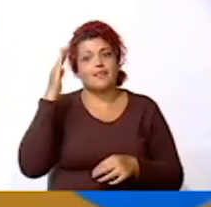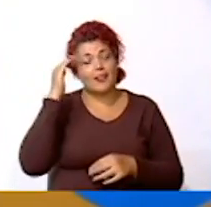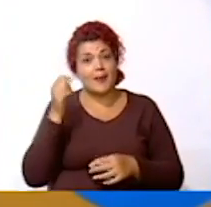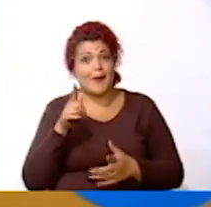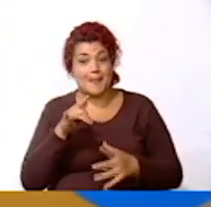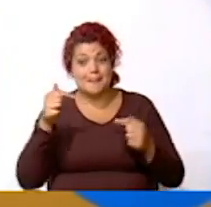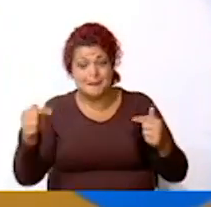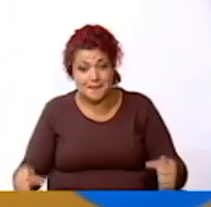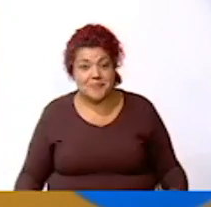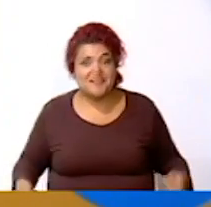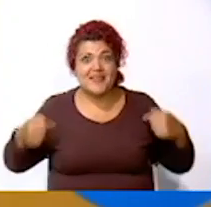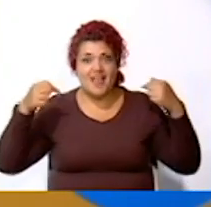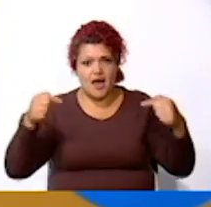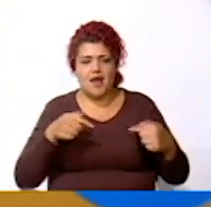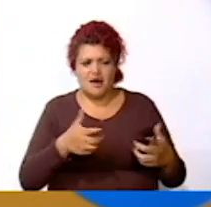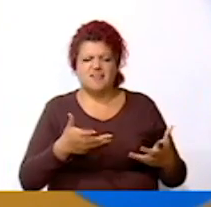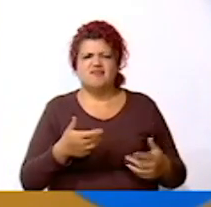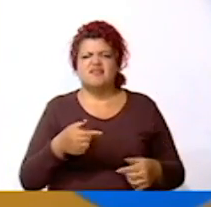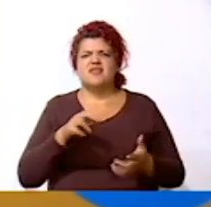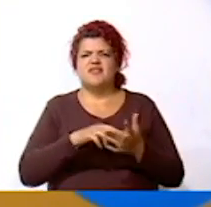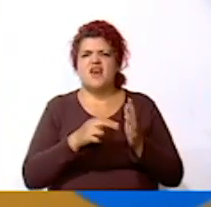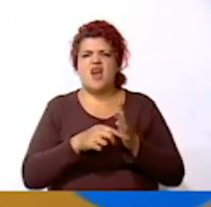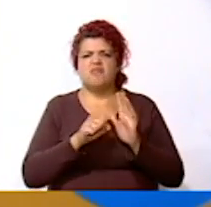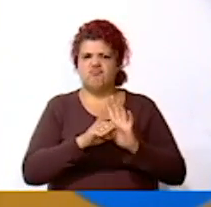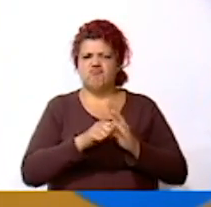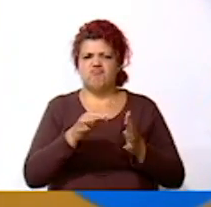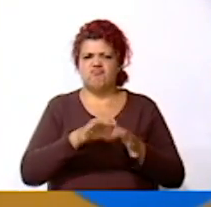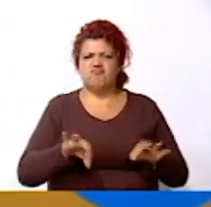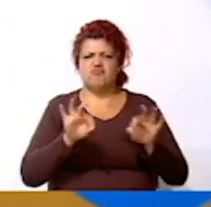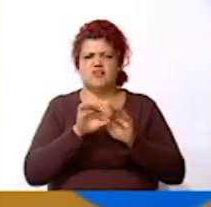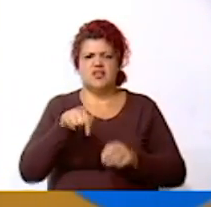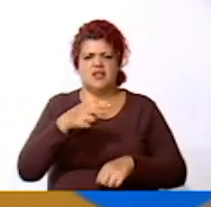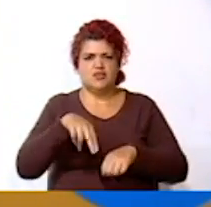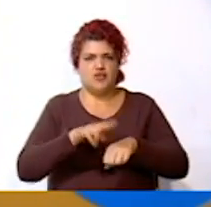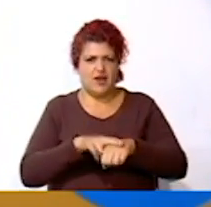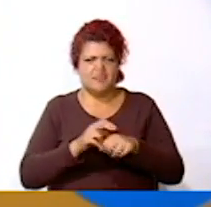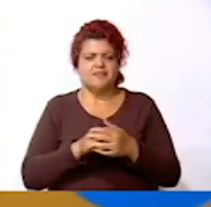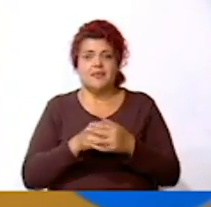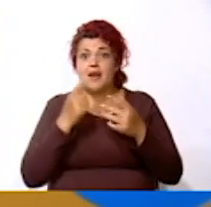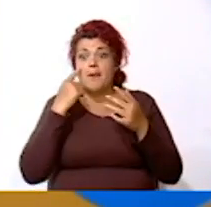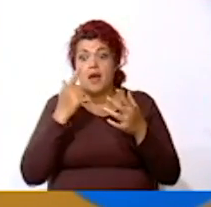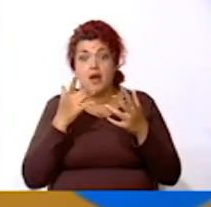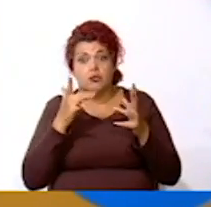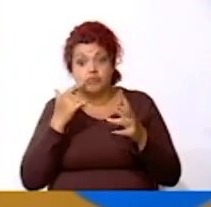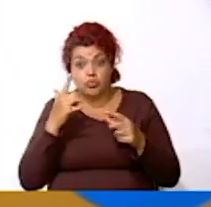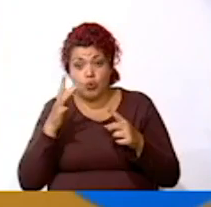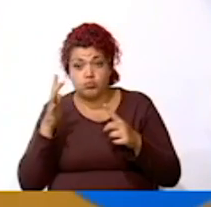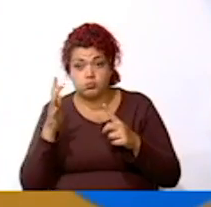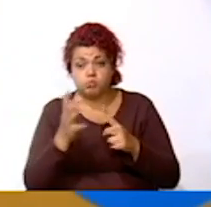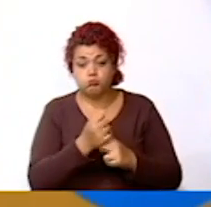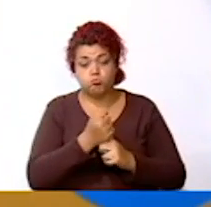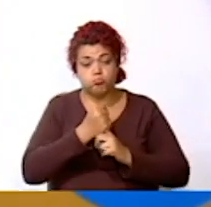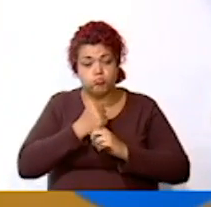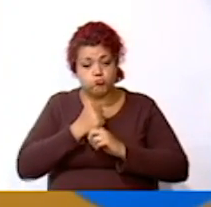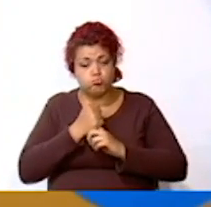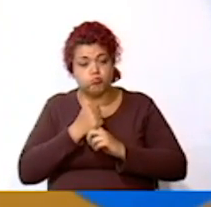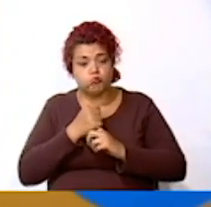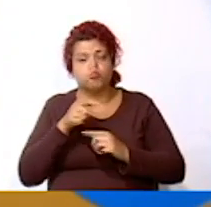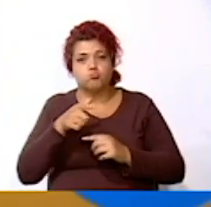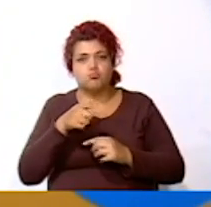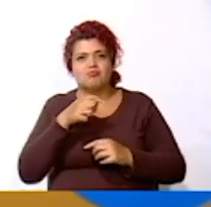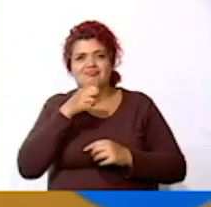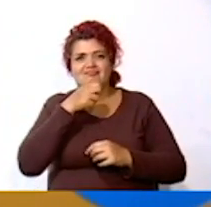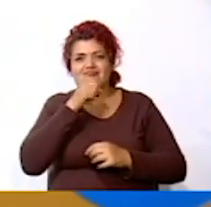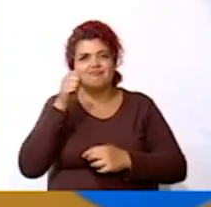la carreta es un emblema nacional Así que debemos rescatar todas estas tradiciones que tenemos en Costa Rica Y